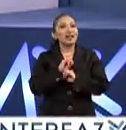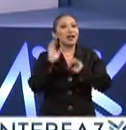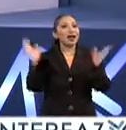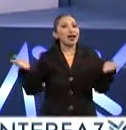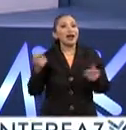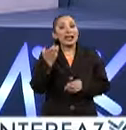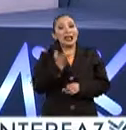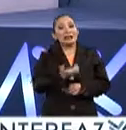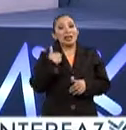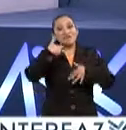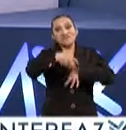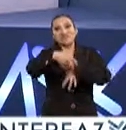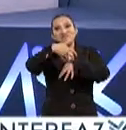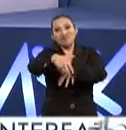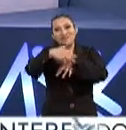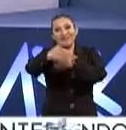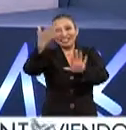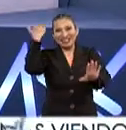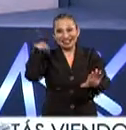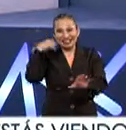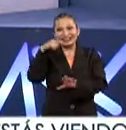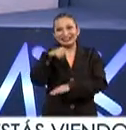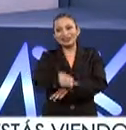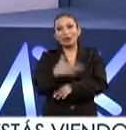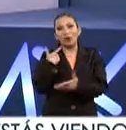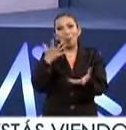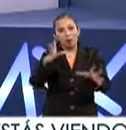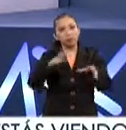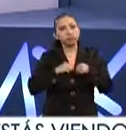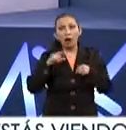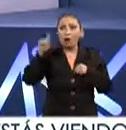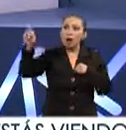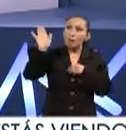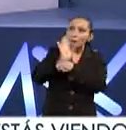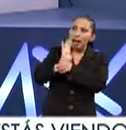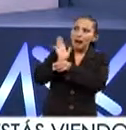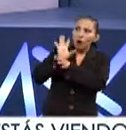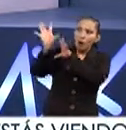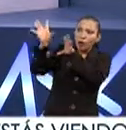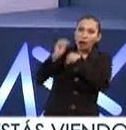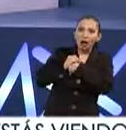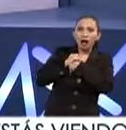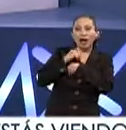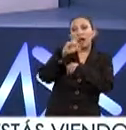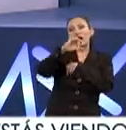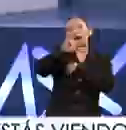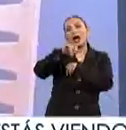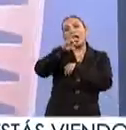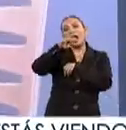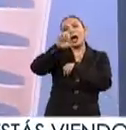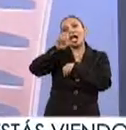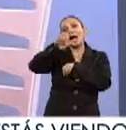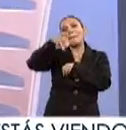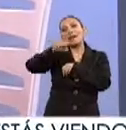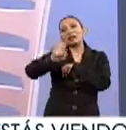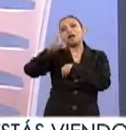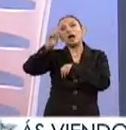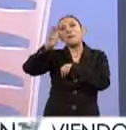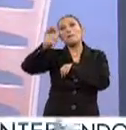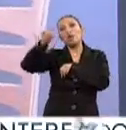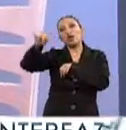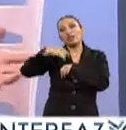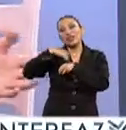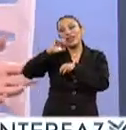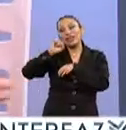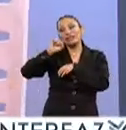Omar ese desfile por ejemplo también pues lo adoptamos de una película que fue la de James Bond Spectre y